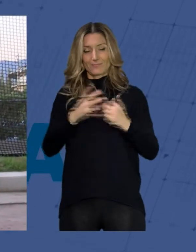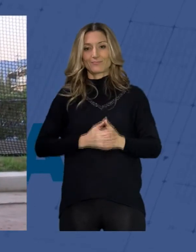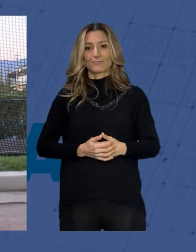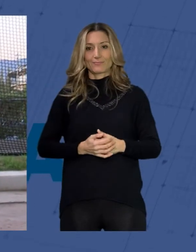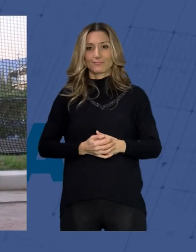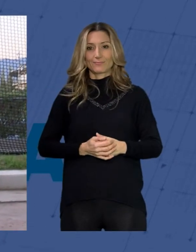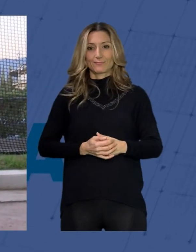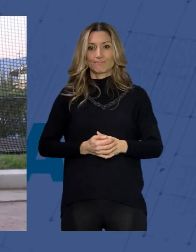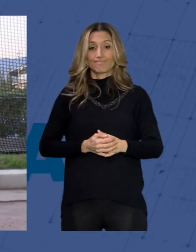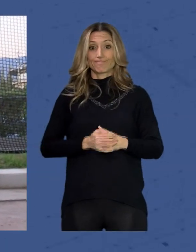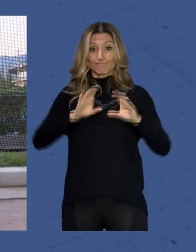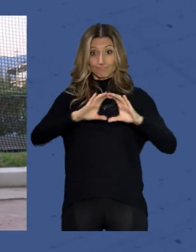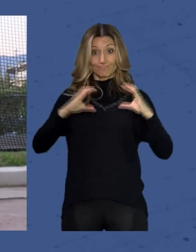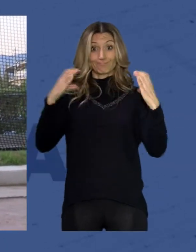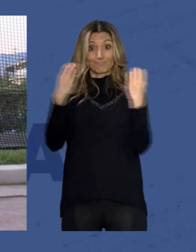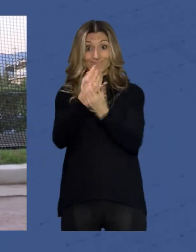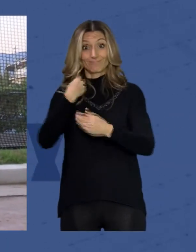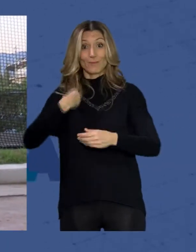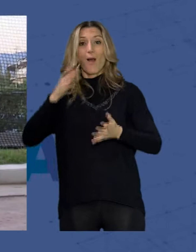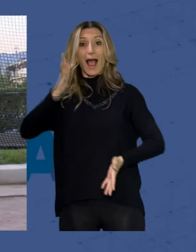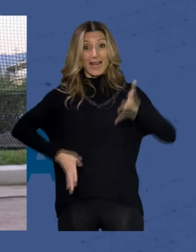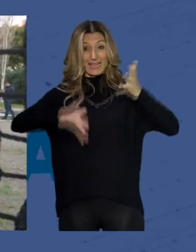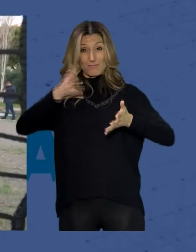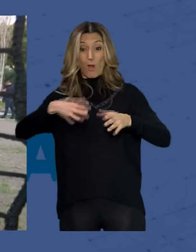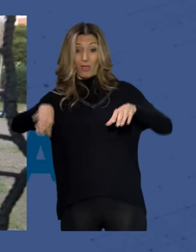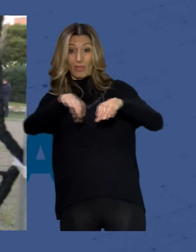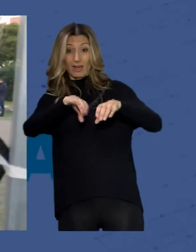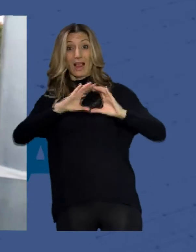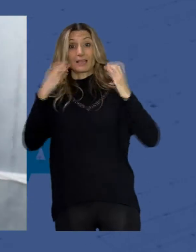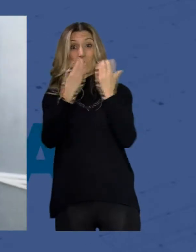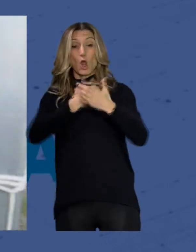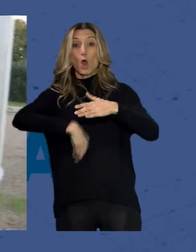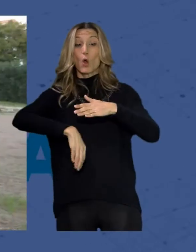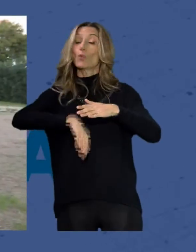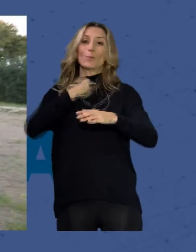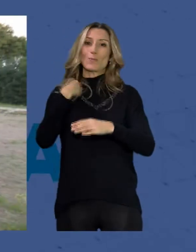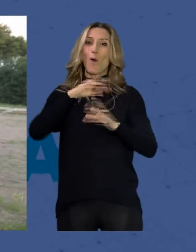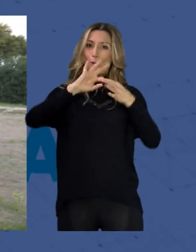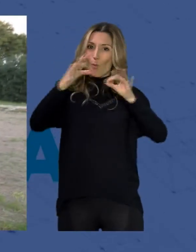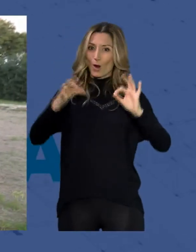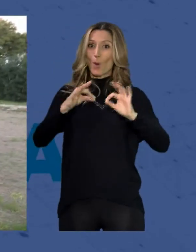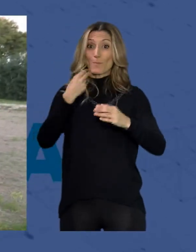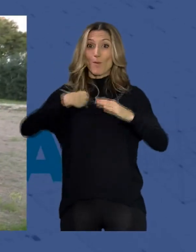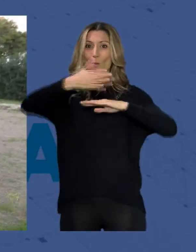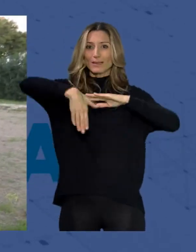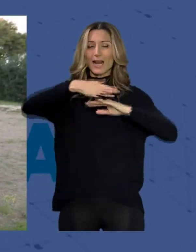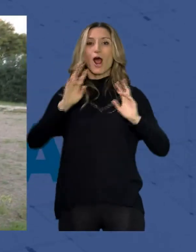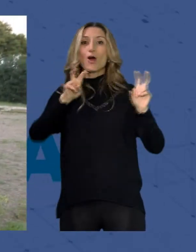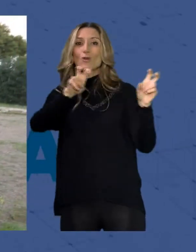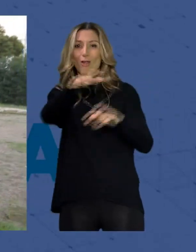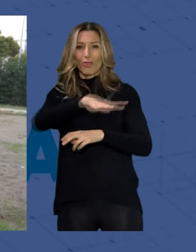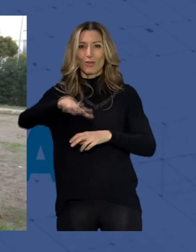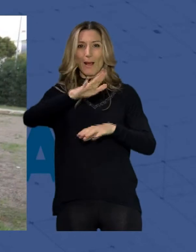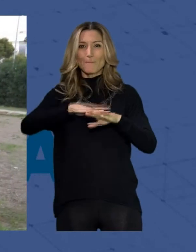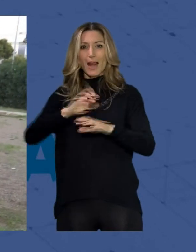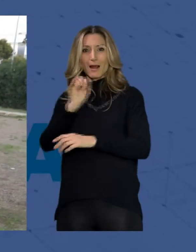las instalaciones de atletismo del anexo del estadio de los Juegos Mediterráneos estrenan zona de entrenamientos para lanzamientos de esta manera